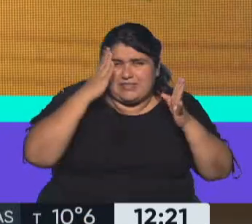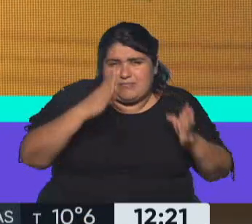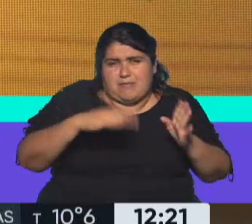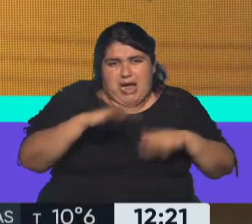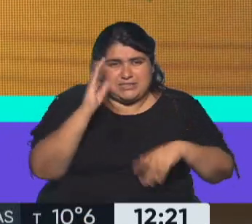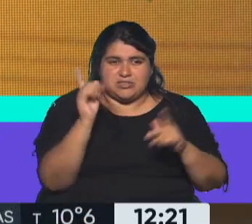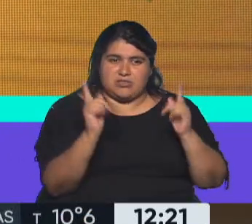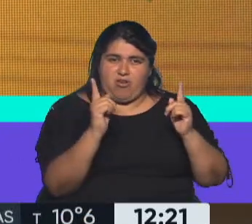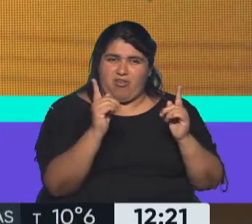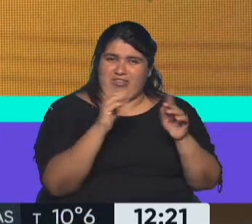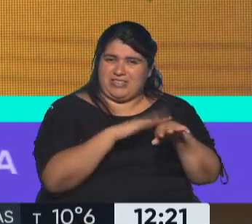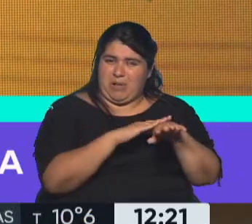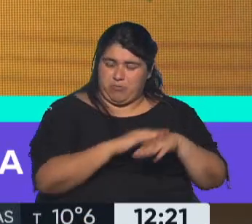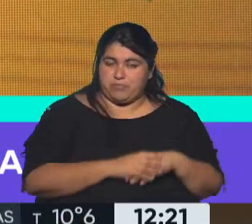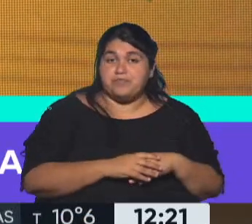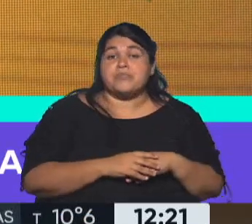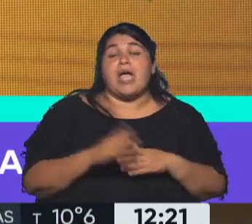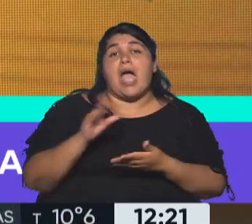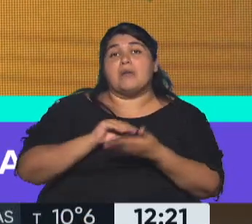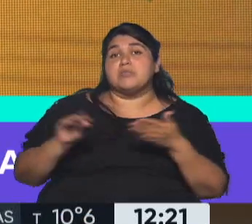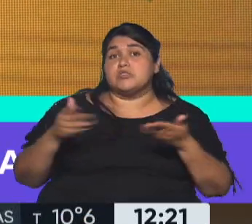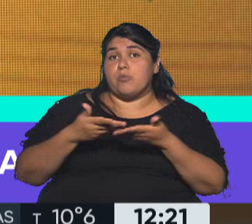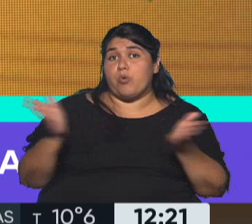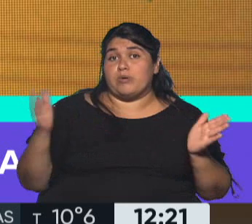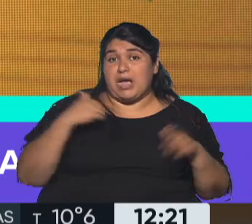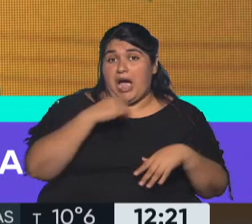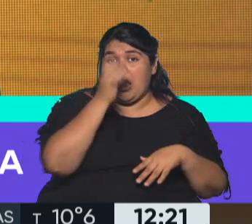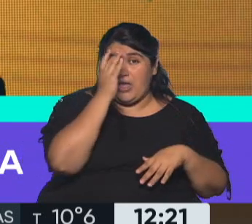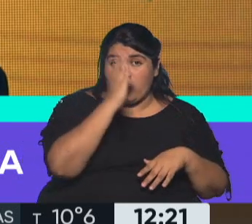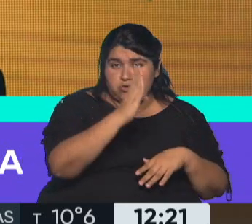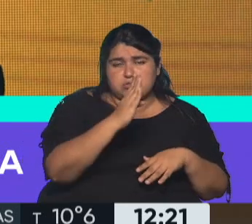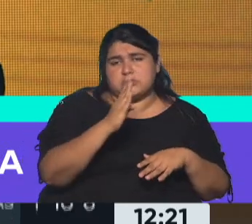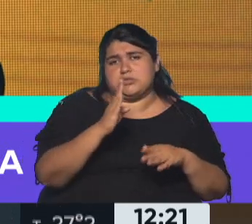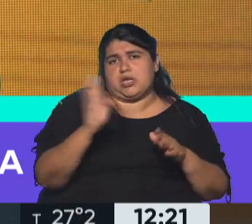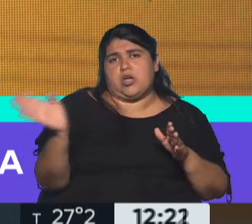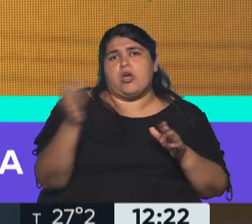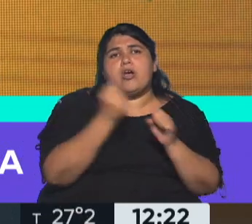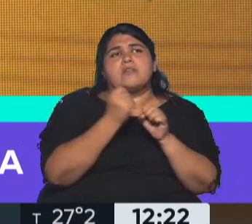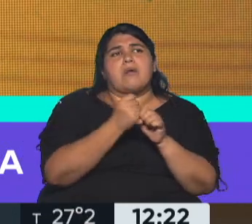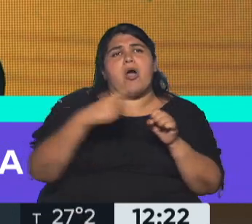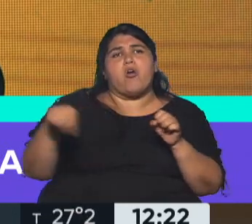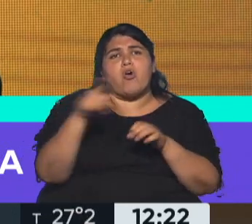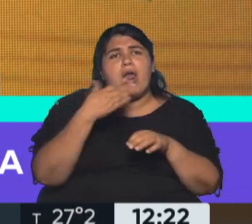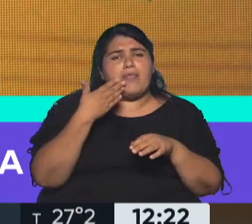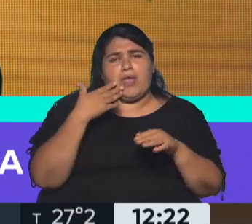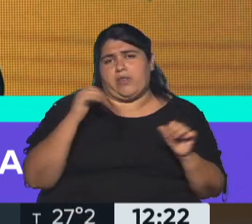Ya se estableció para la administración pública que a partir de las 12 horas se dé a sueto a la mayor cantidad de